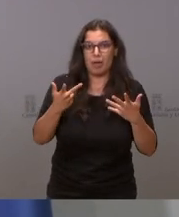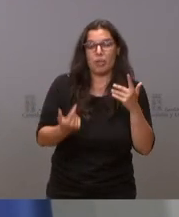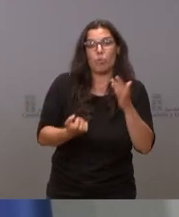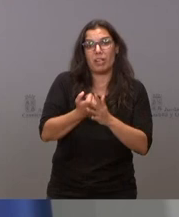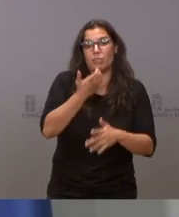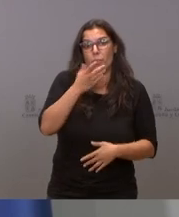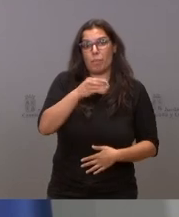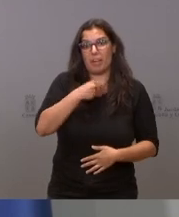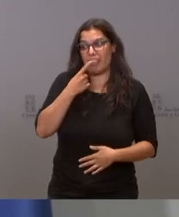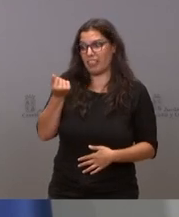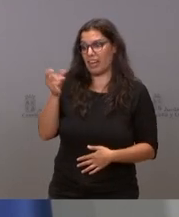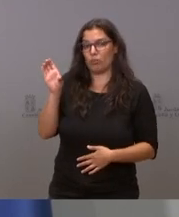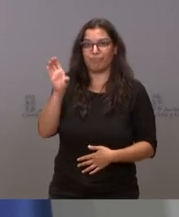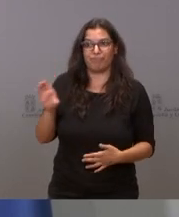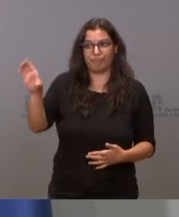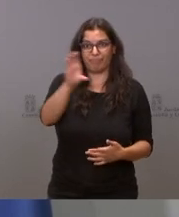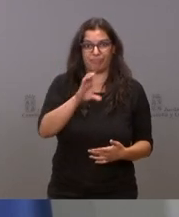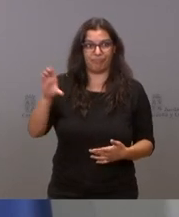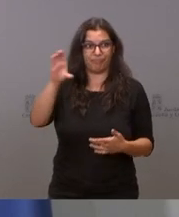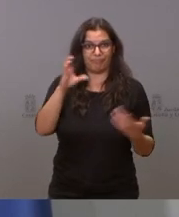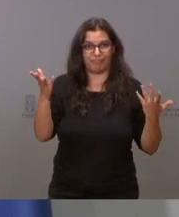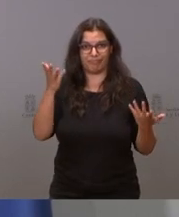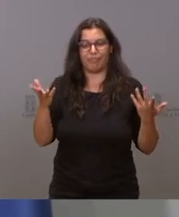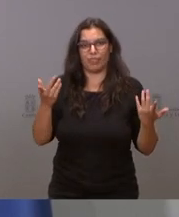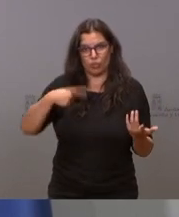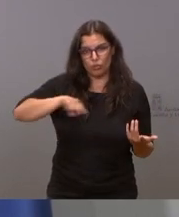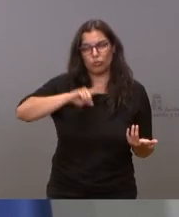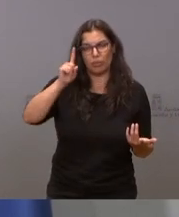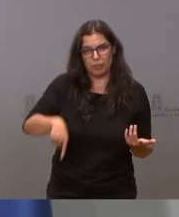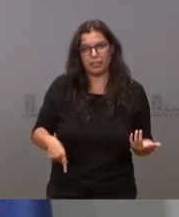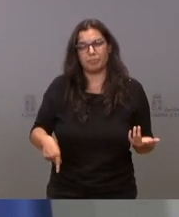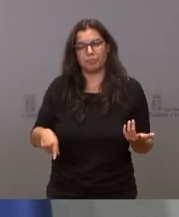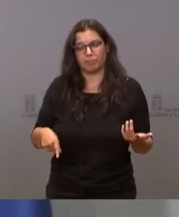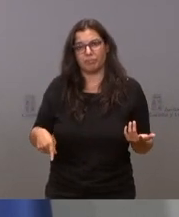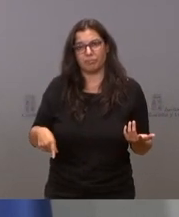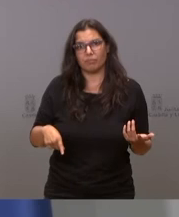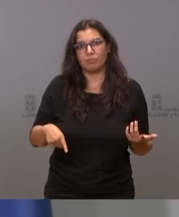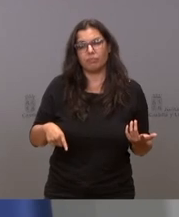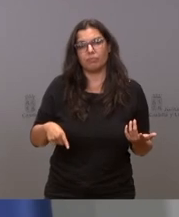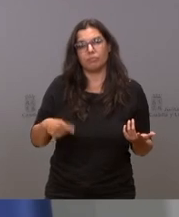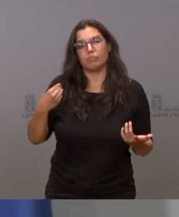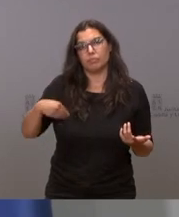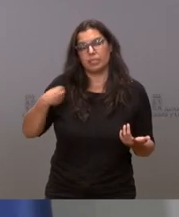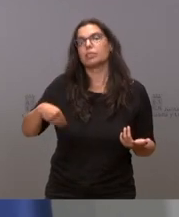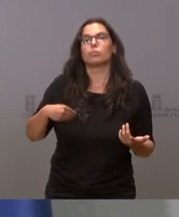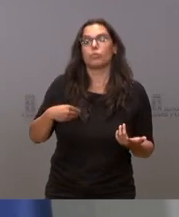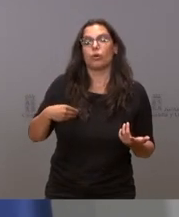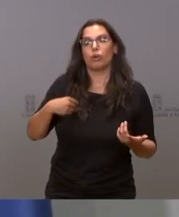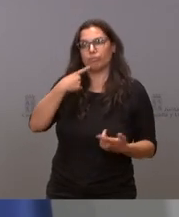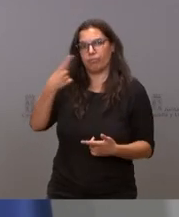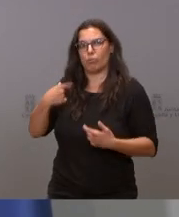que este dinero quedara sin gastar y nosotros también vamos a hacer llegar hemos hecho llegar al gobierno